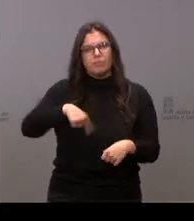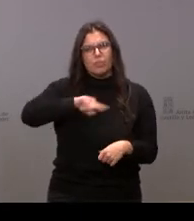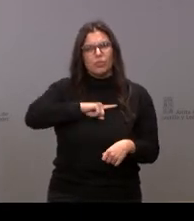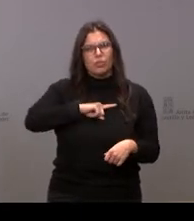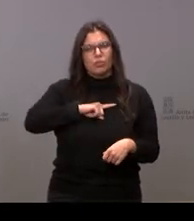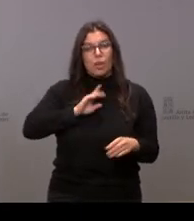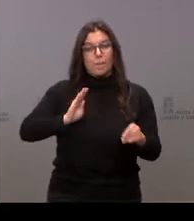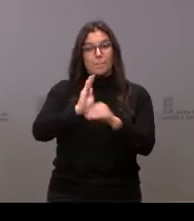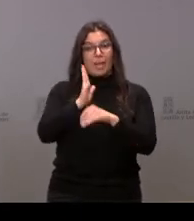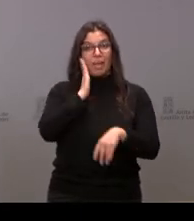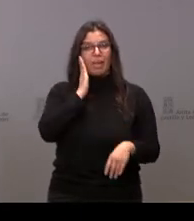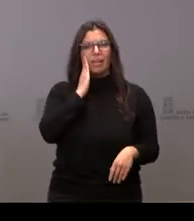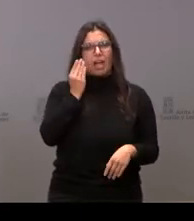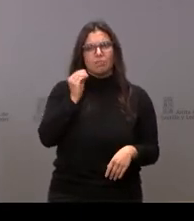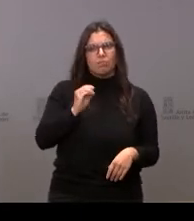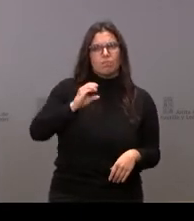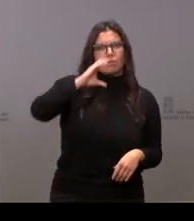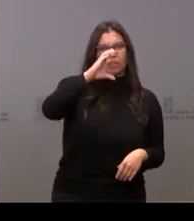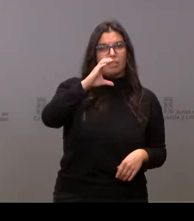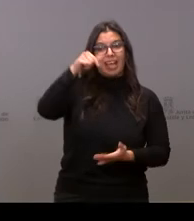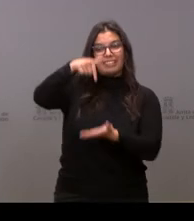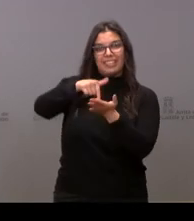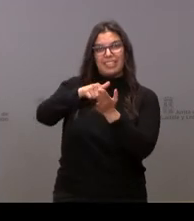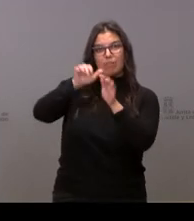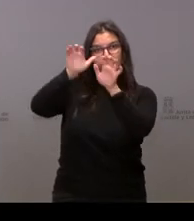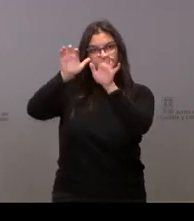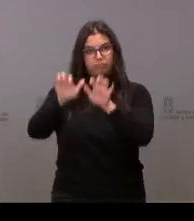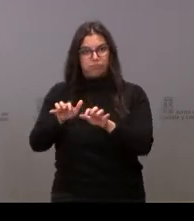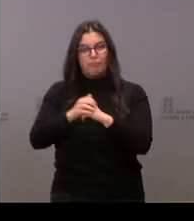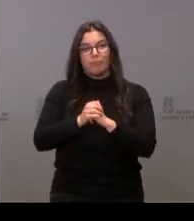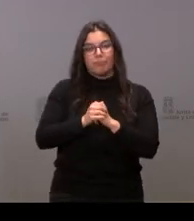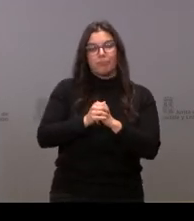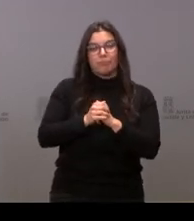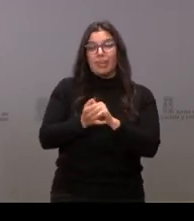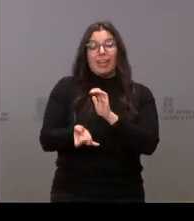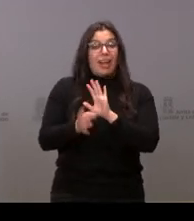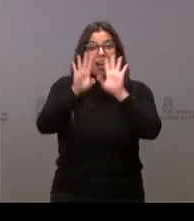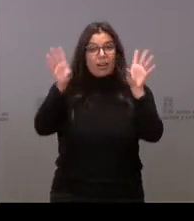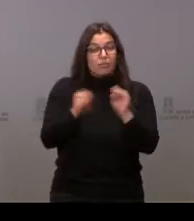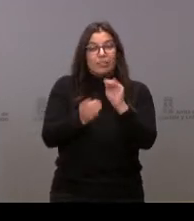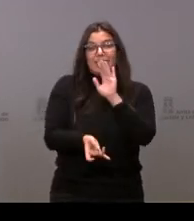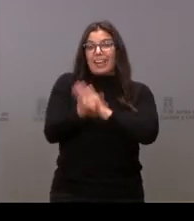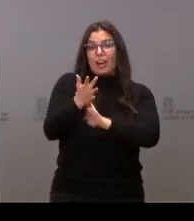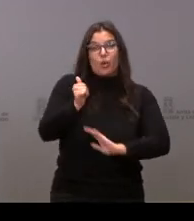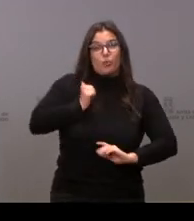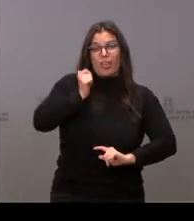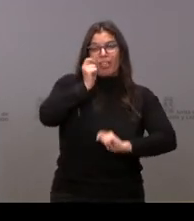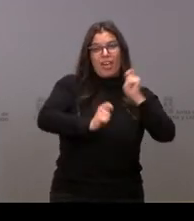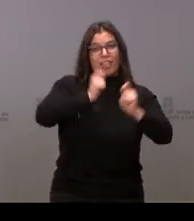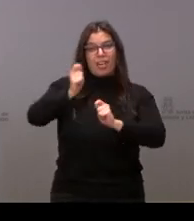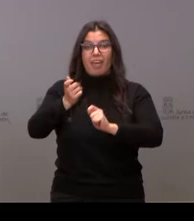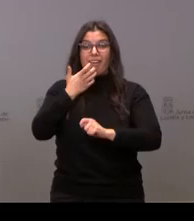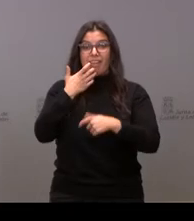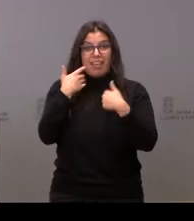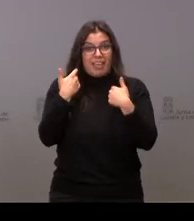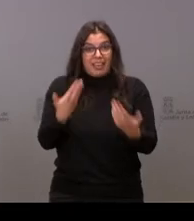las becas, estamos bajando las tasas, estamos creando, en definitiva, oportunidades y un buen ejemplo de